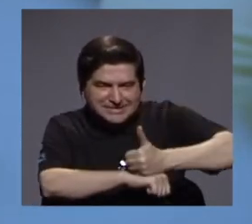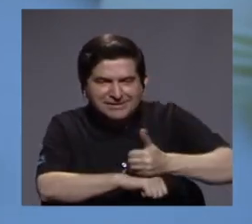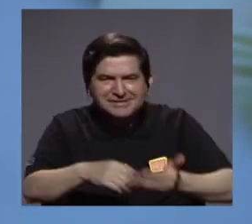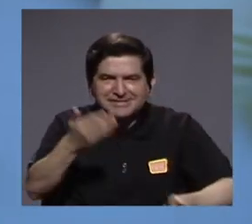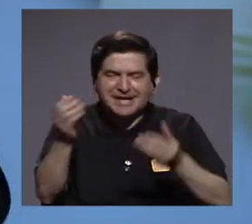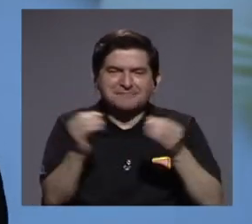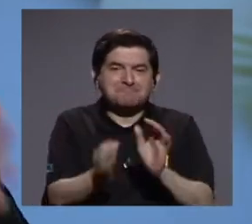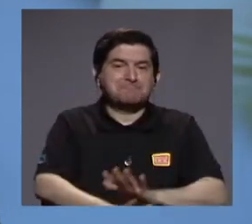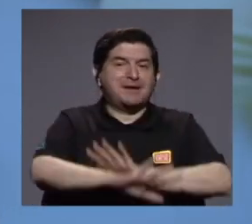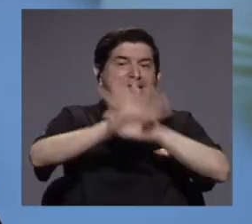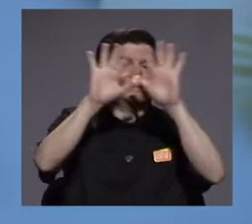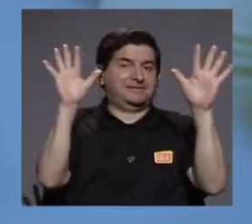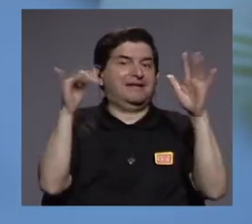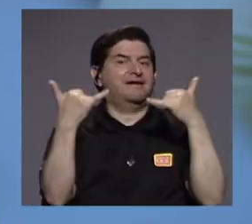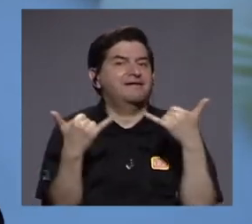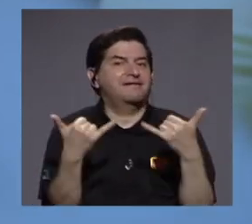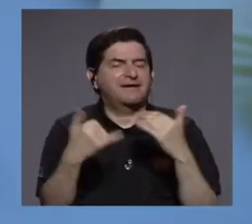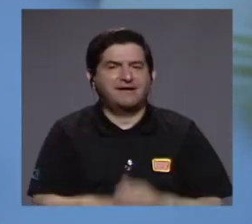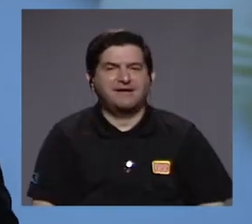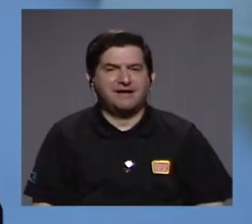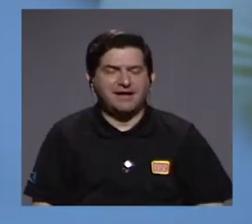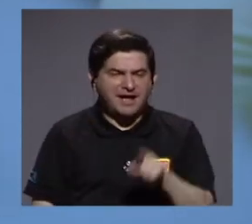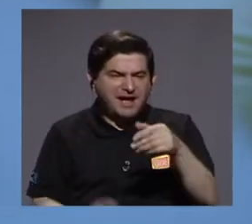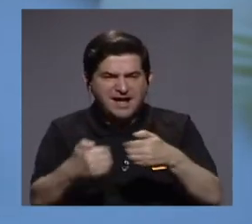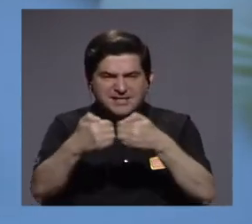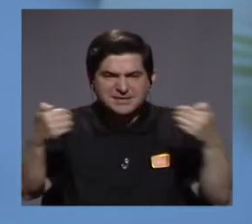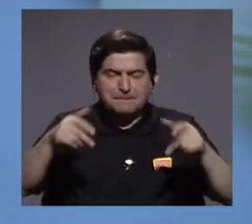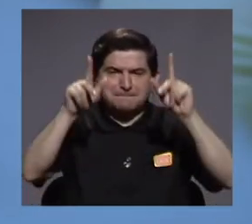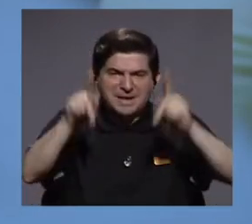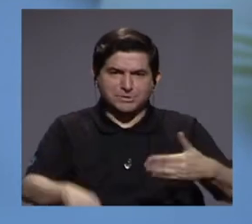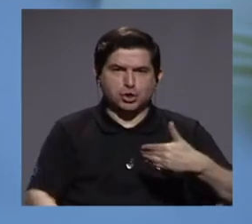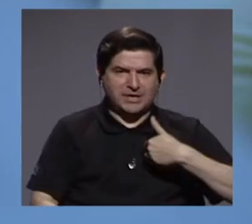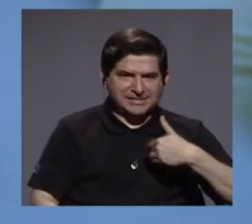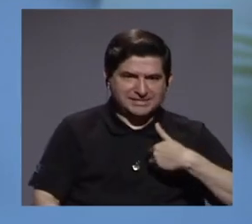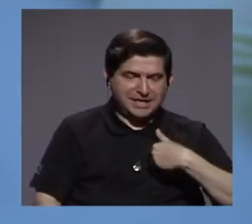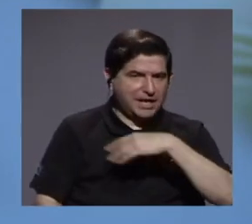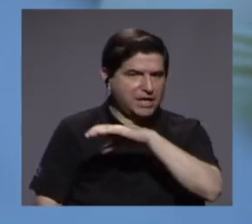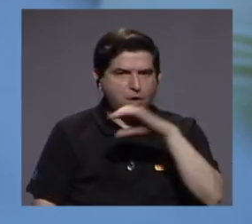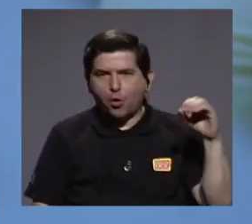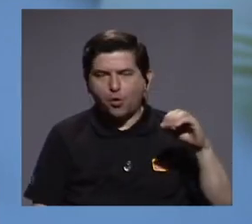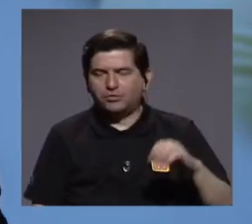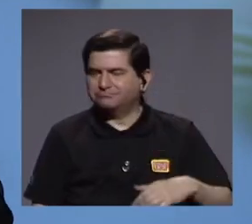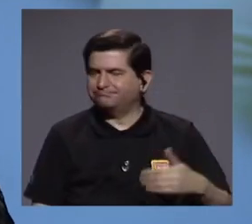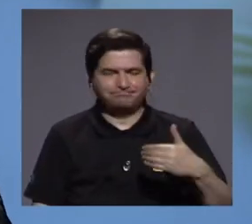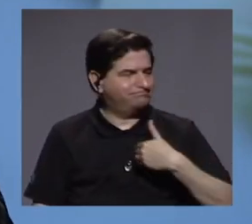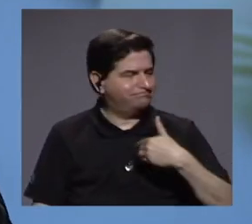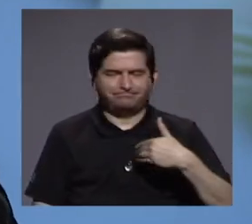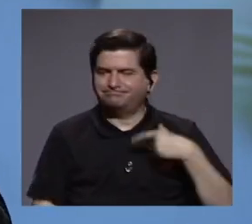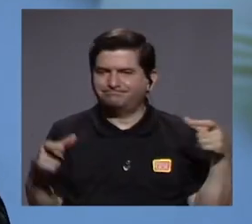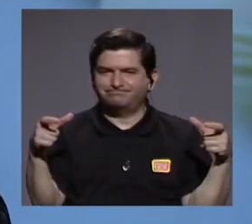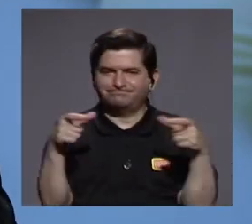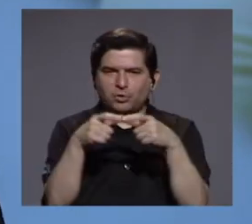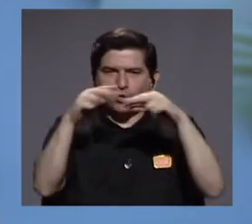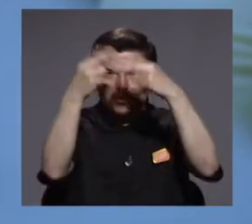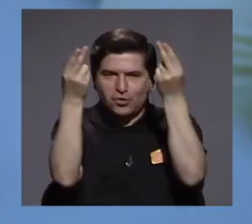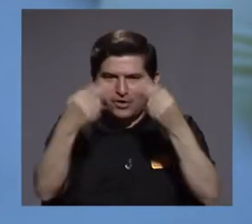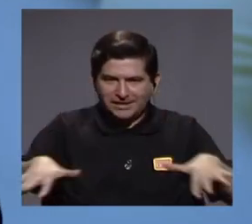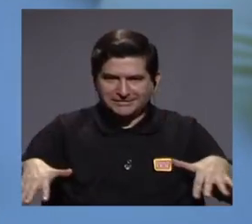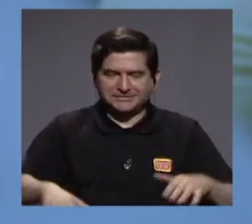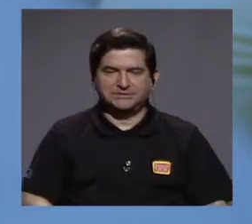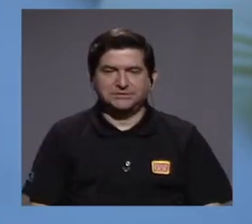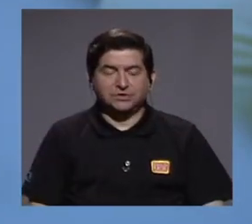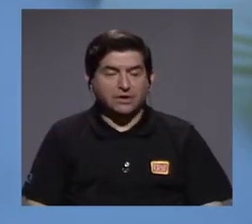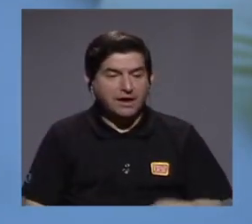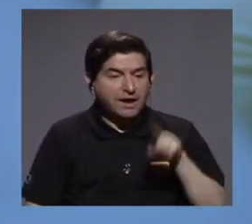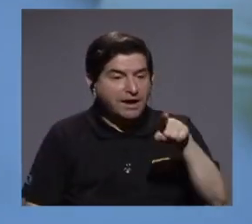claramente que nunca y fue la brecha entre las personas que tienen y no tienen conectividad. Y entonces en este momento se vio pues